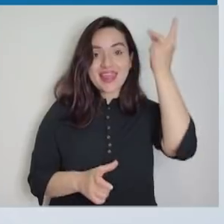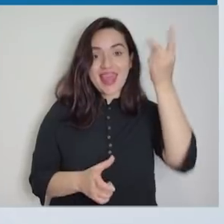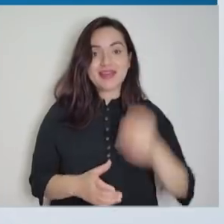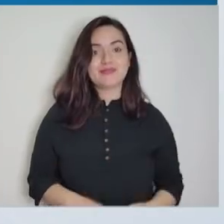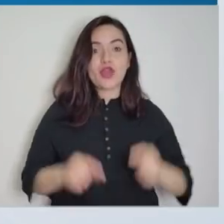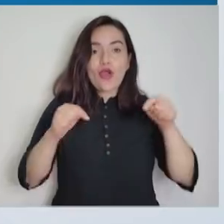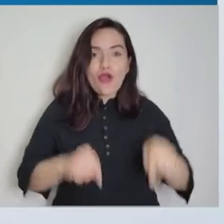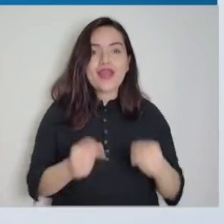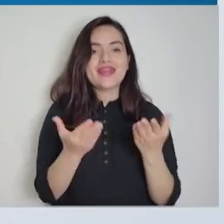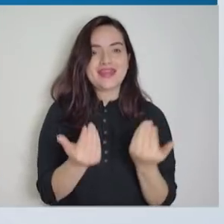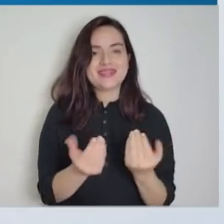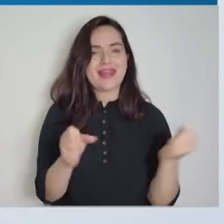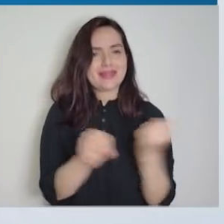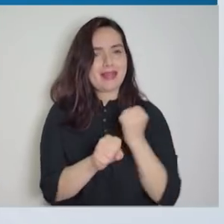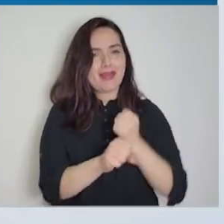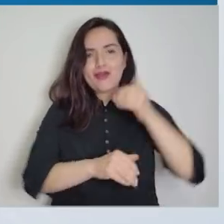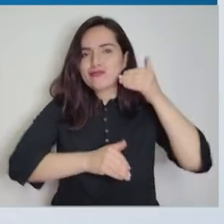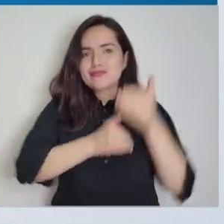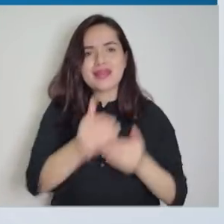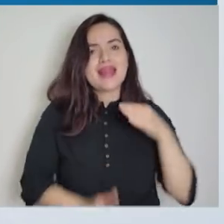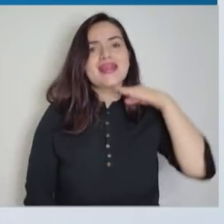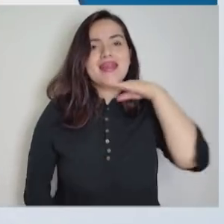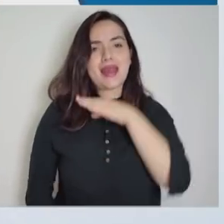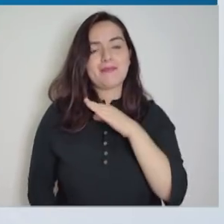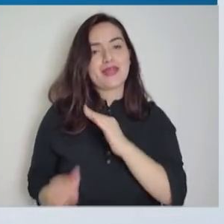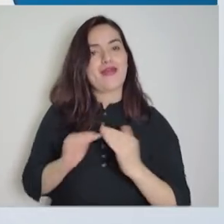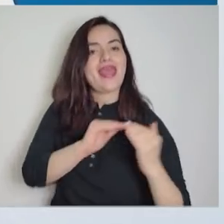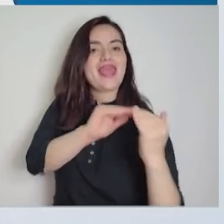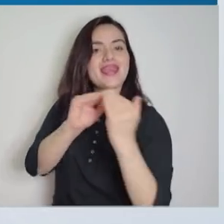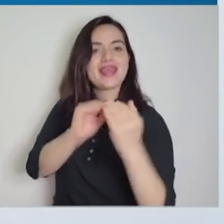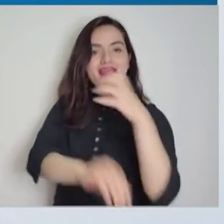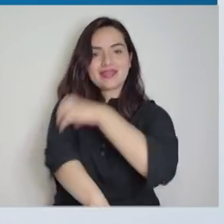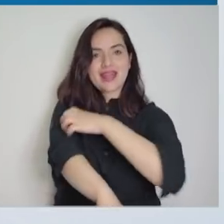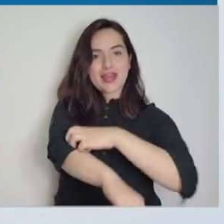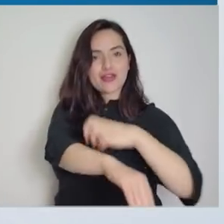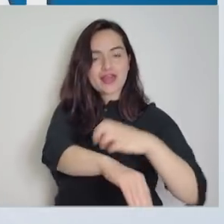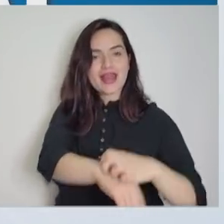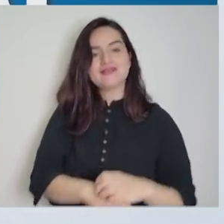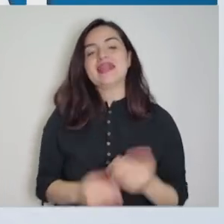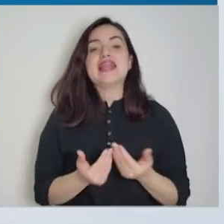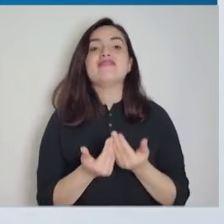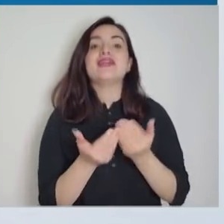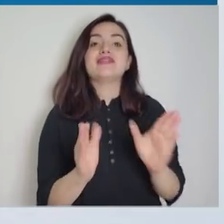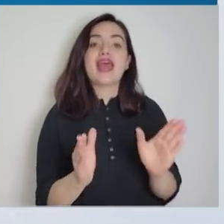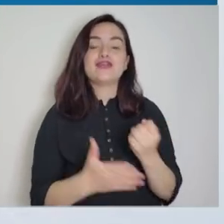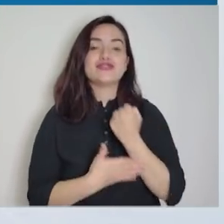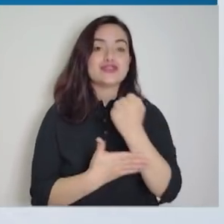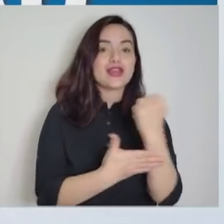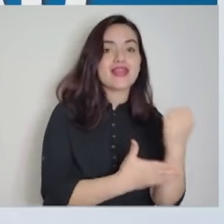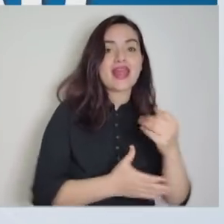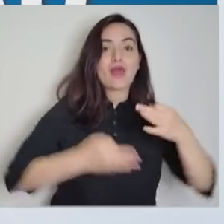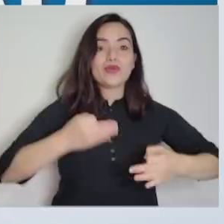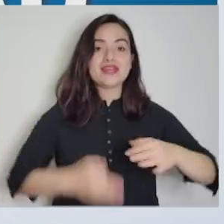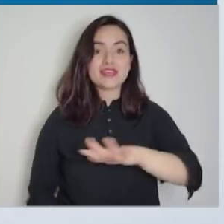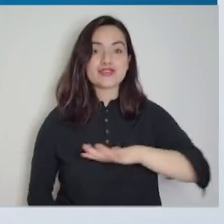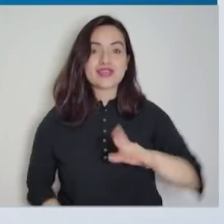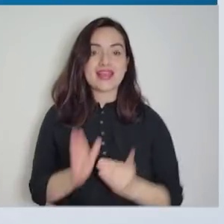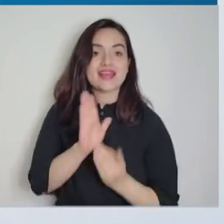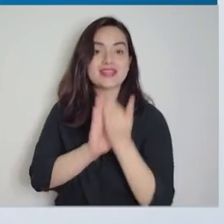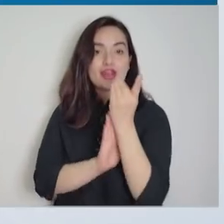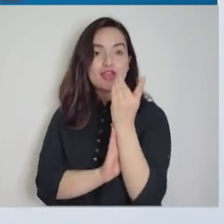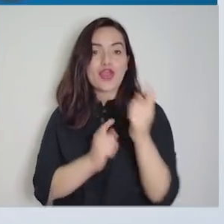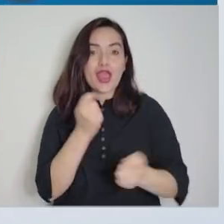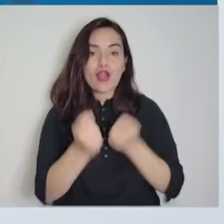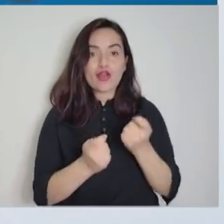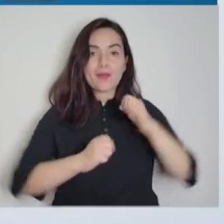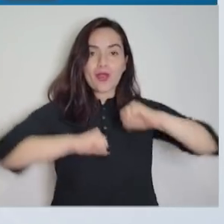El Partido de la Gente es el partido de las ideas. Hoy más que nunca se necesita de eficiencia, eficacia y equidad territorial. Libertad, solidaridad, justicia